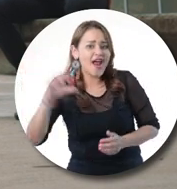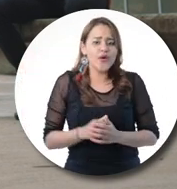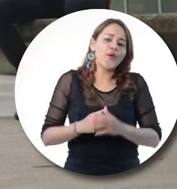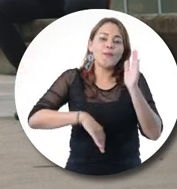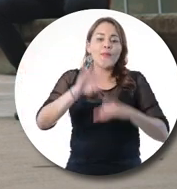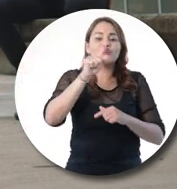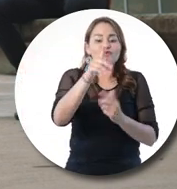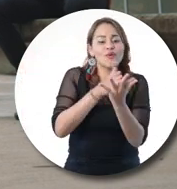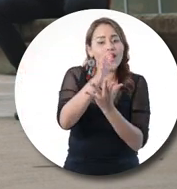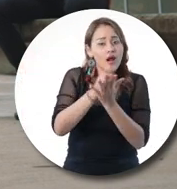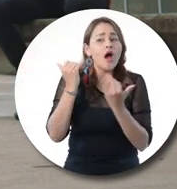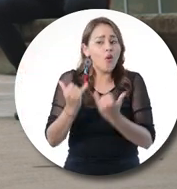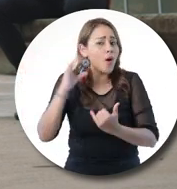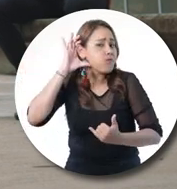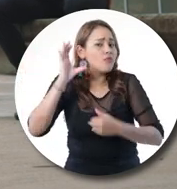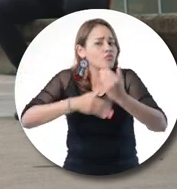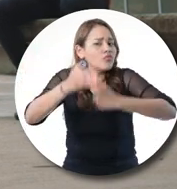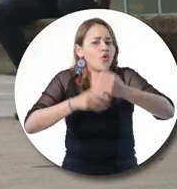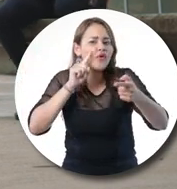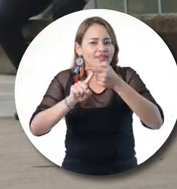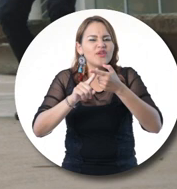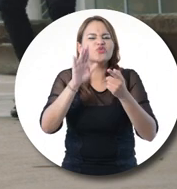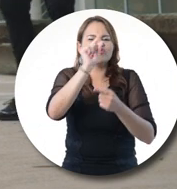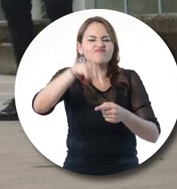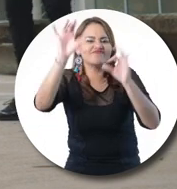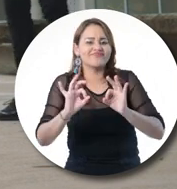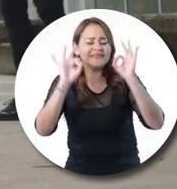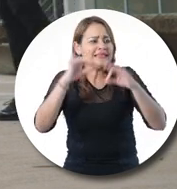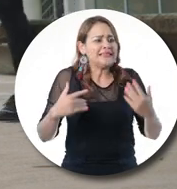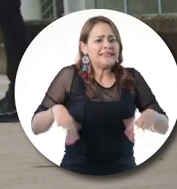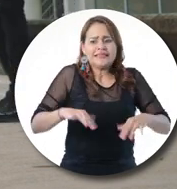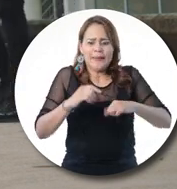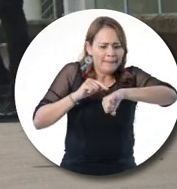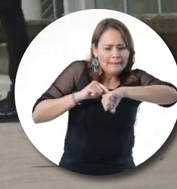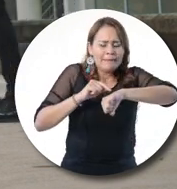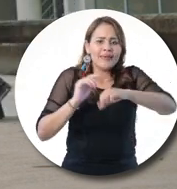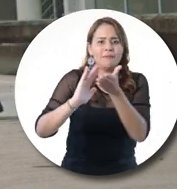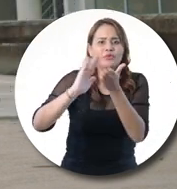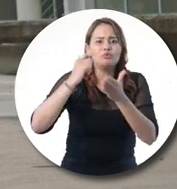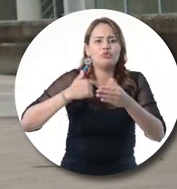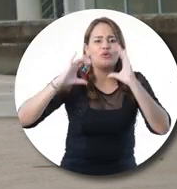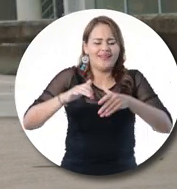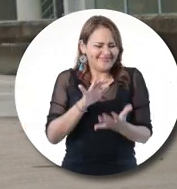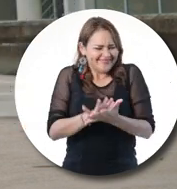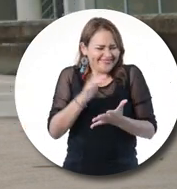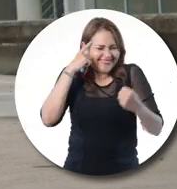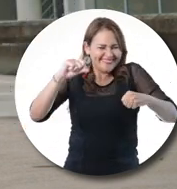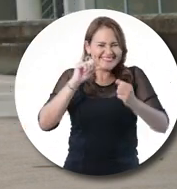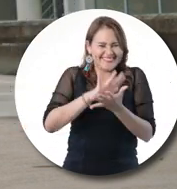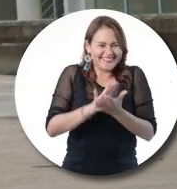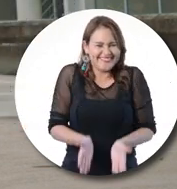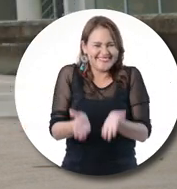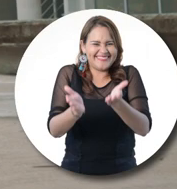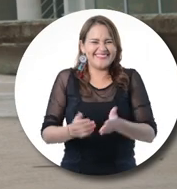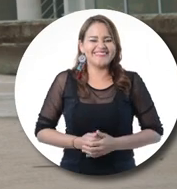programas que recientemente iniciaron su proceso de acreditación por alta calidad Espera Pau, tenía clase, no lo recordaba No te preocupes, ya